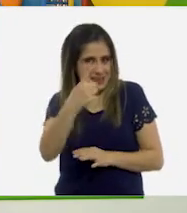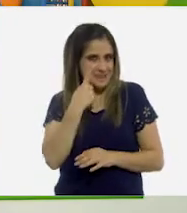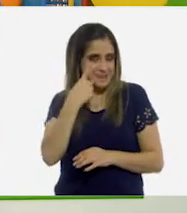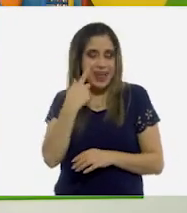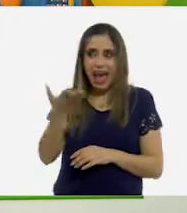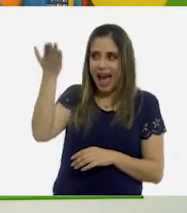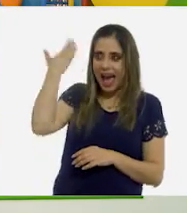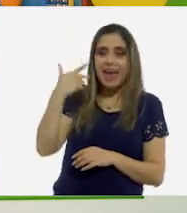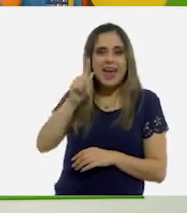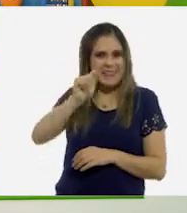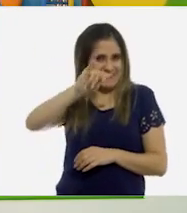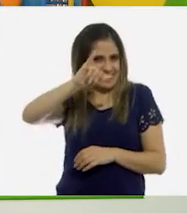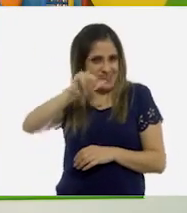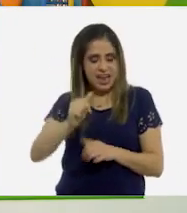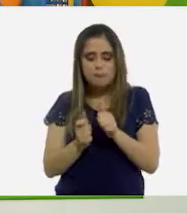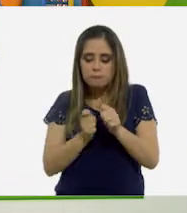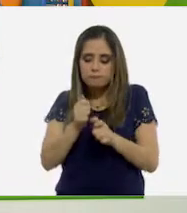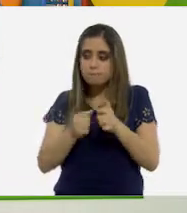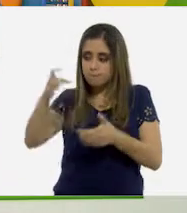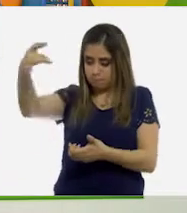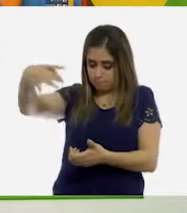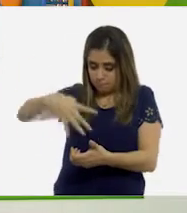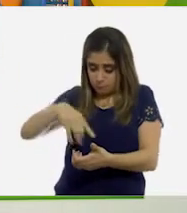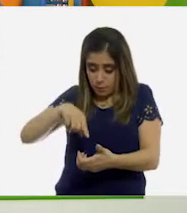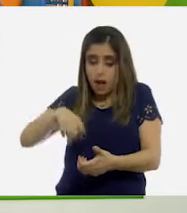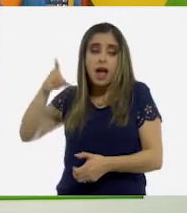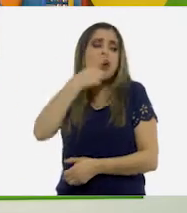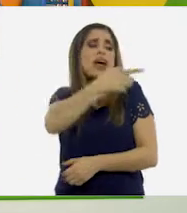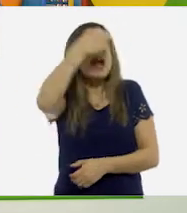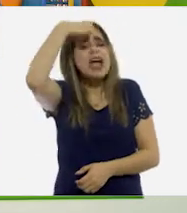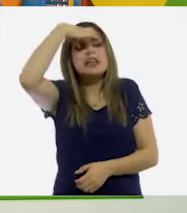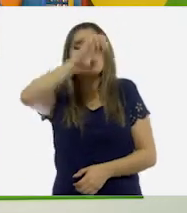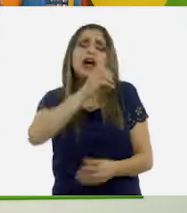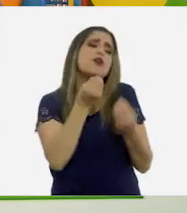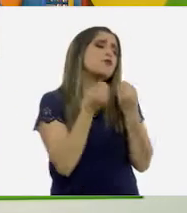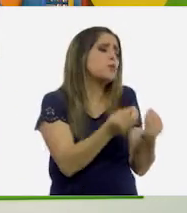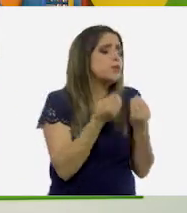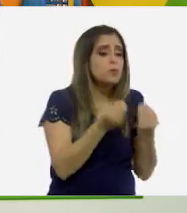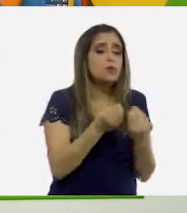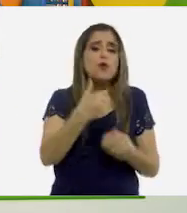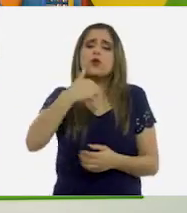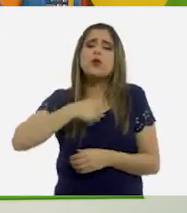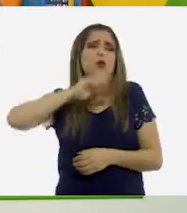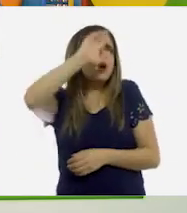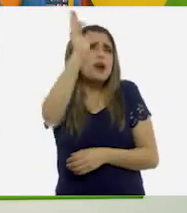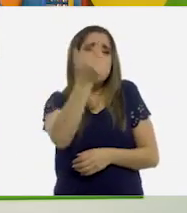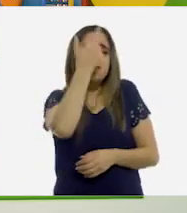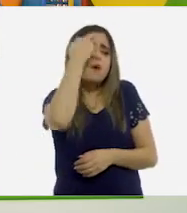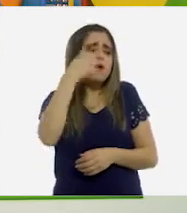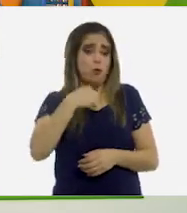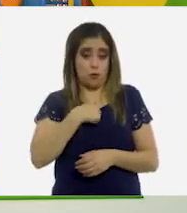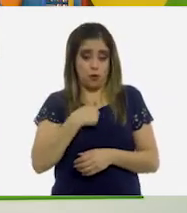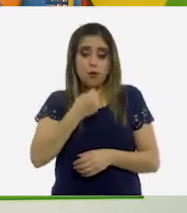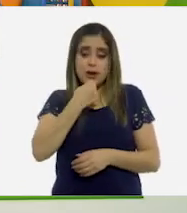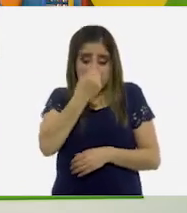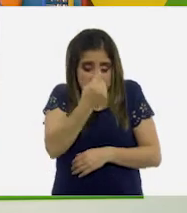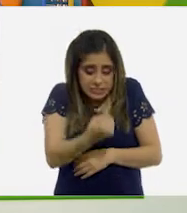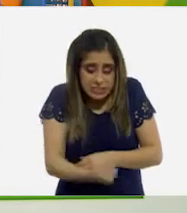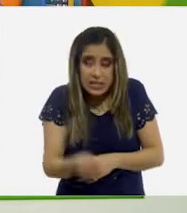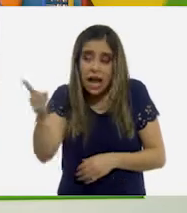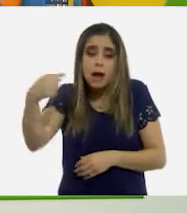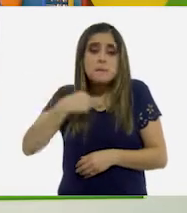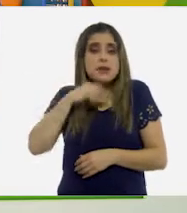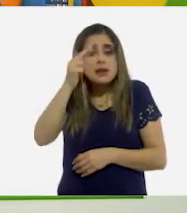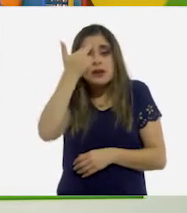una tía me escribió un mensaje que decía que me extrañaba mucho y que tiene muy bonitos recuerdos de cuando yo era niña. ¡Ay!